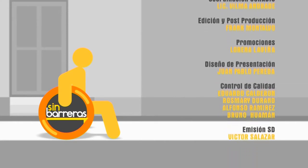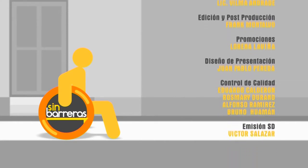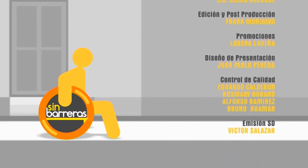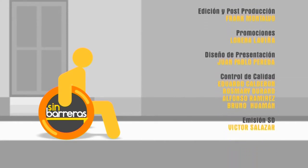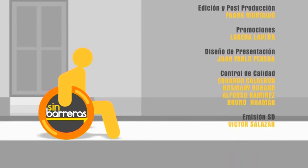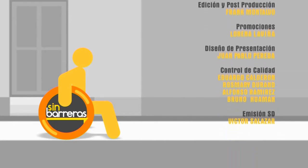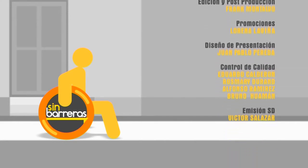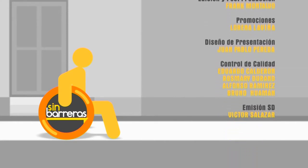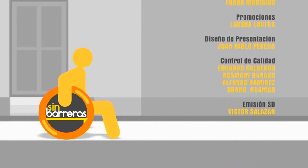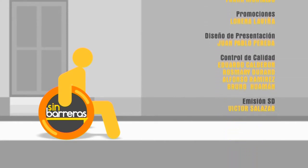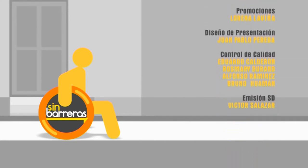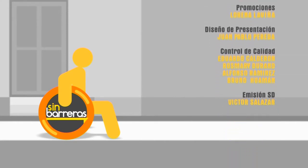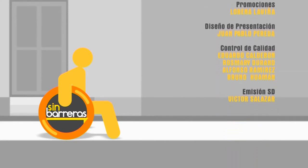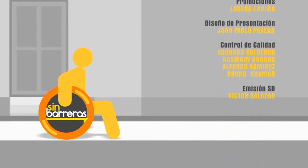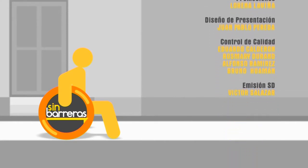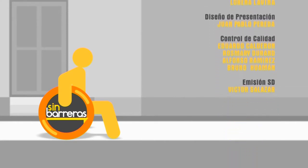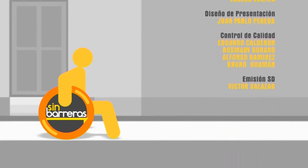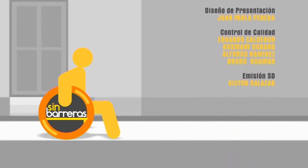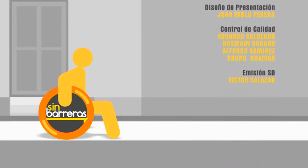Gracias por ver el video.